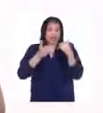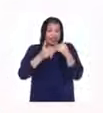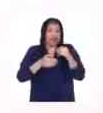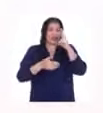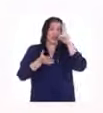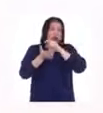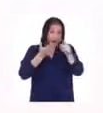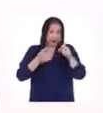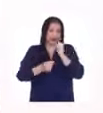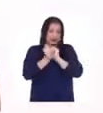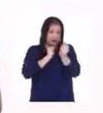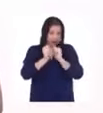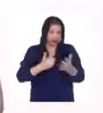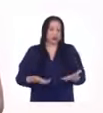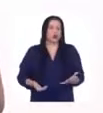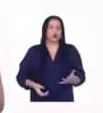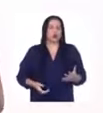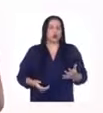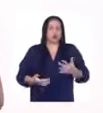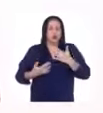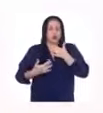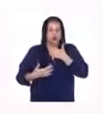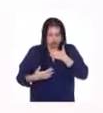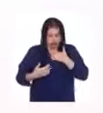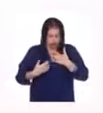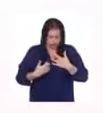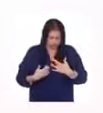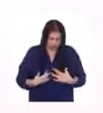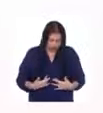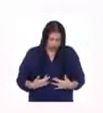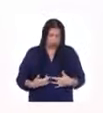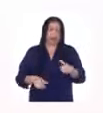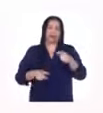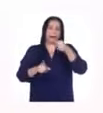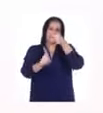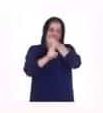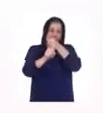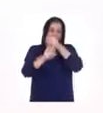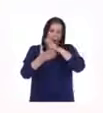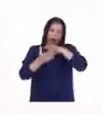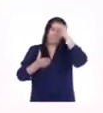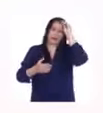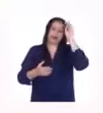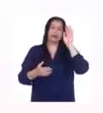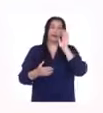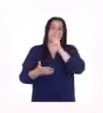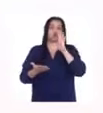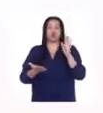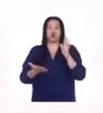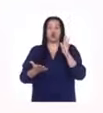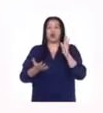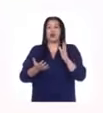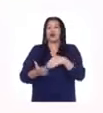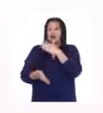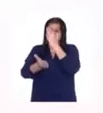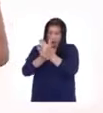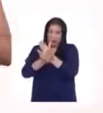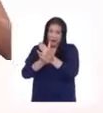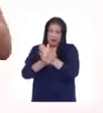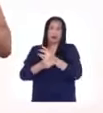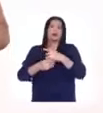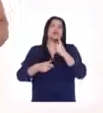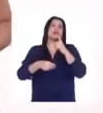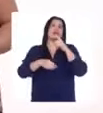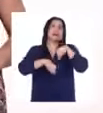Con los ánimos por el suelo, Inés empieza a utilizar las lecciones aprendidas durante toda una vida dedicada al deporte.